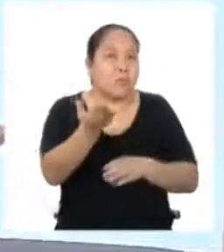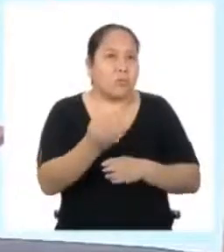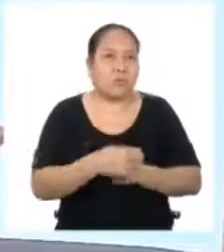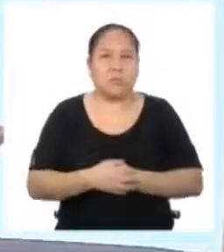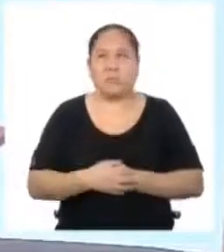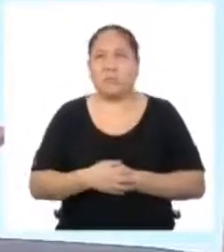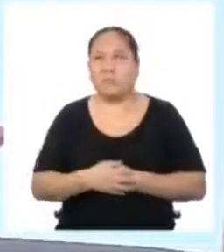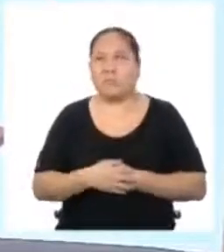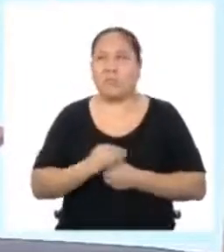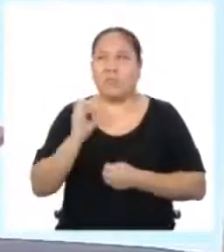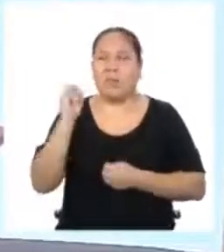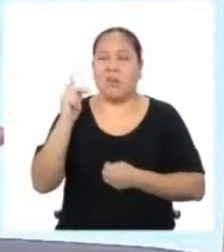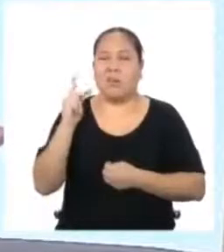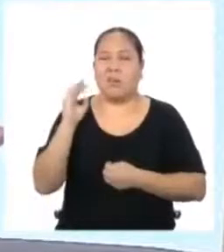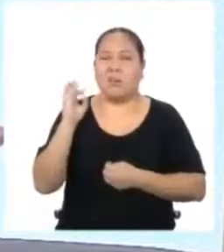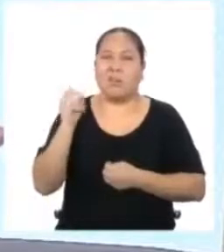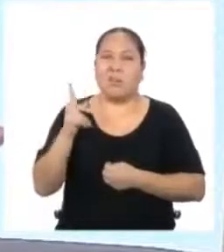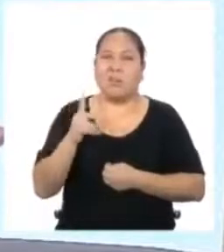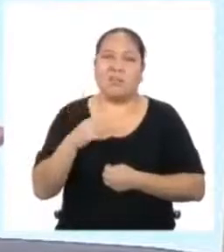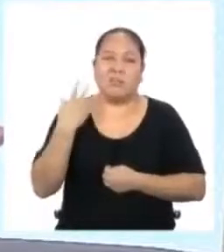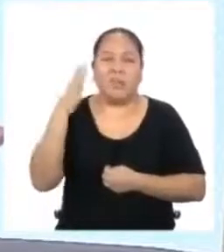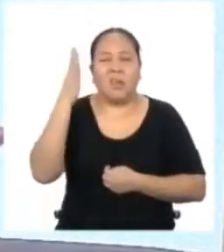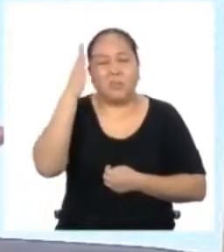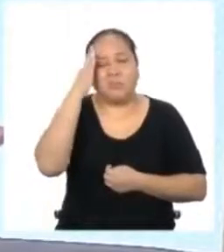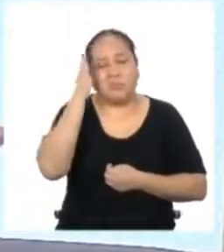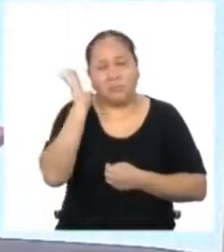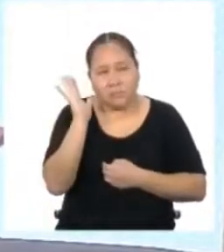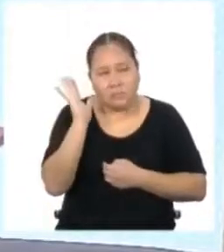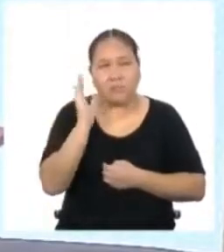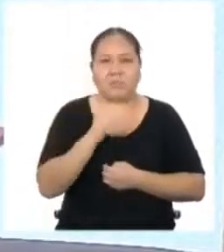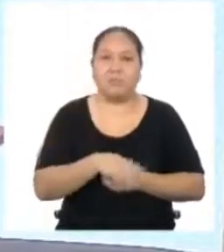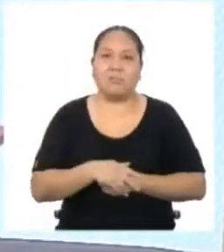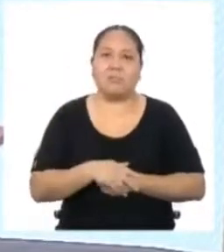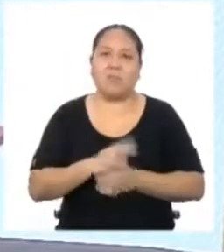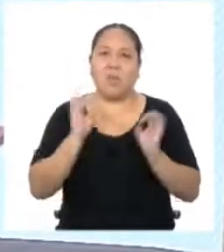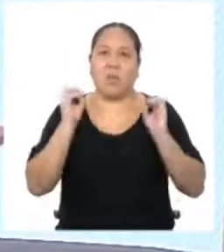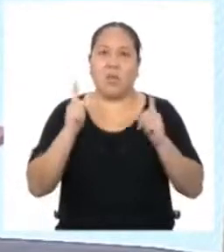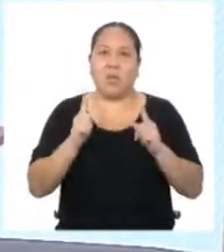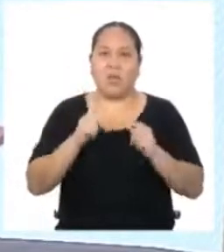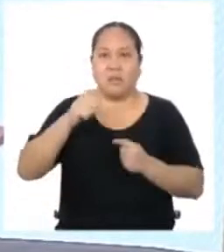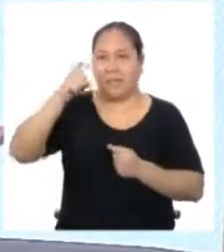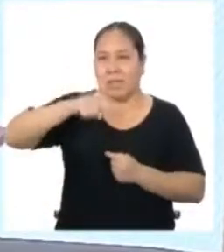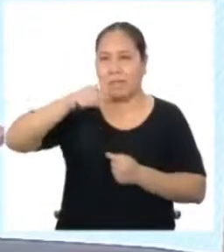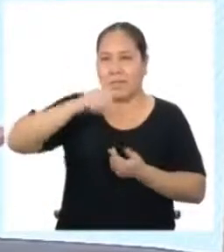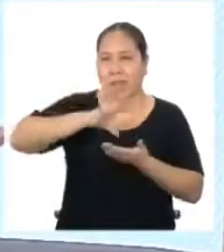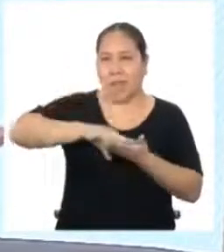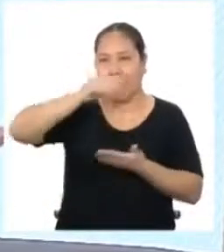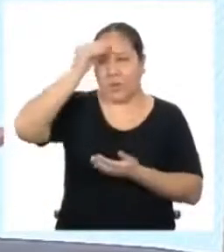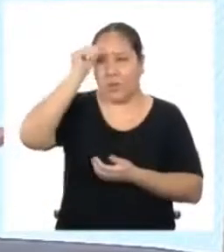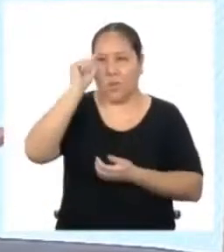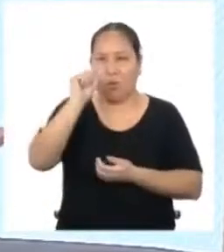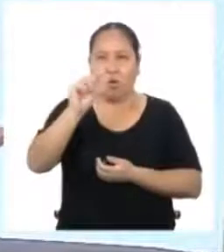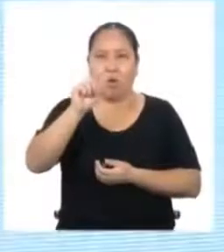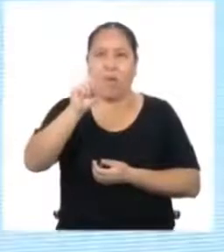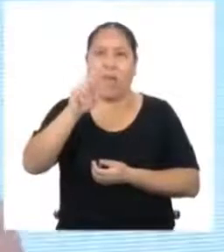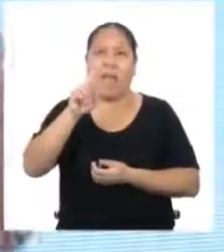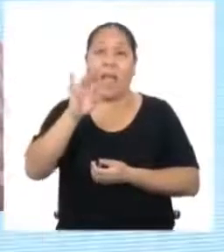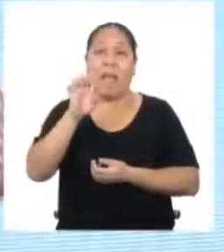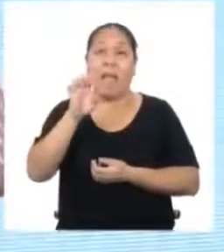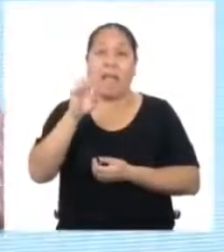Ya, ya, me convenciste Entonces, creo que necesito aprender un poco sobre áreas